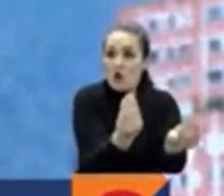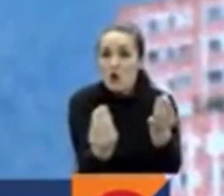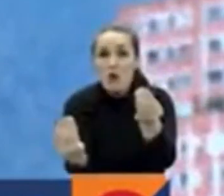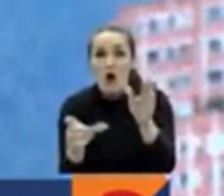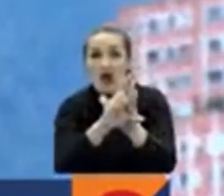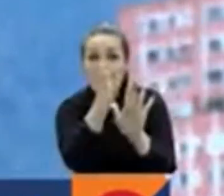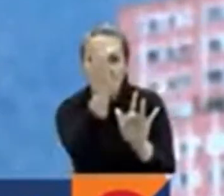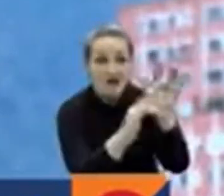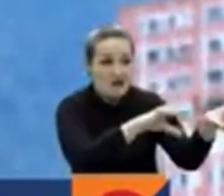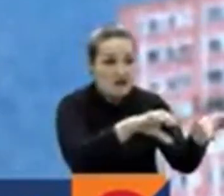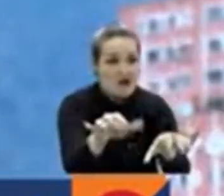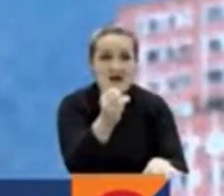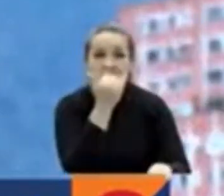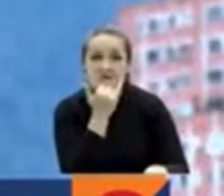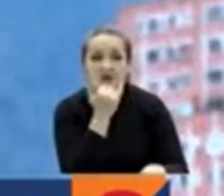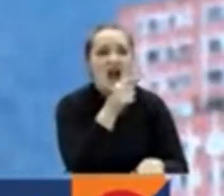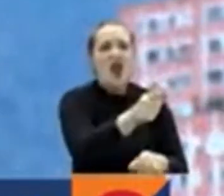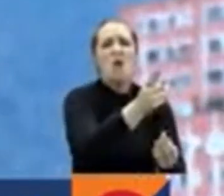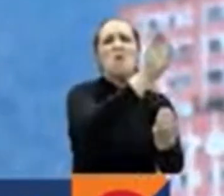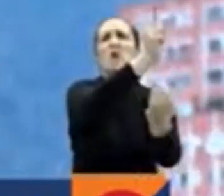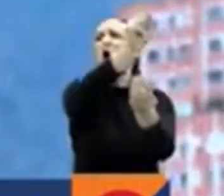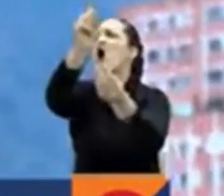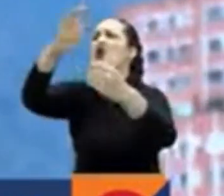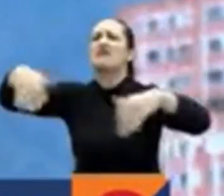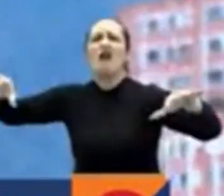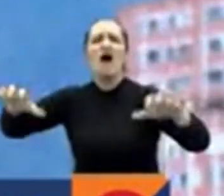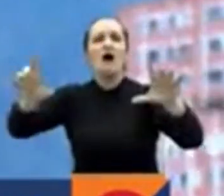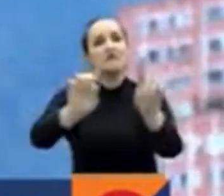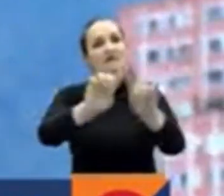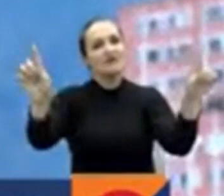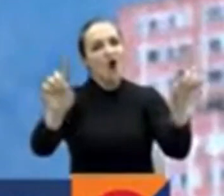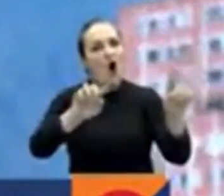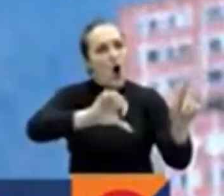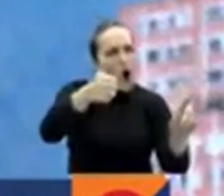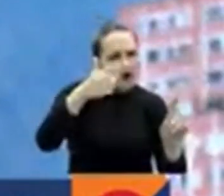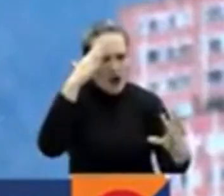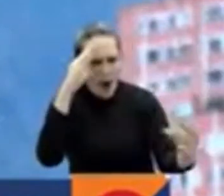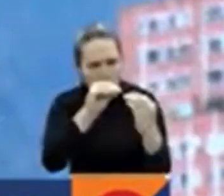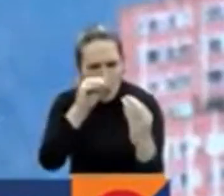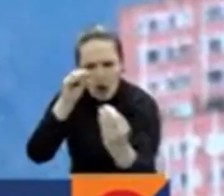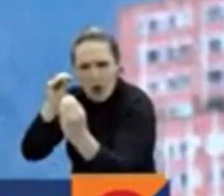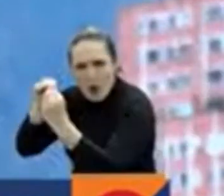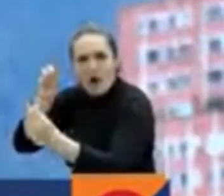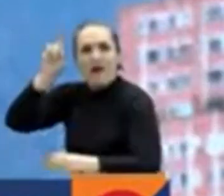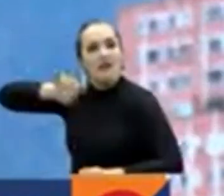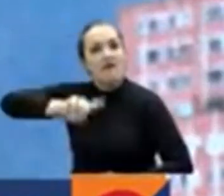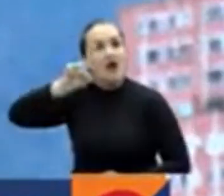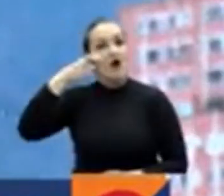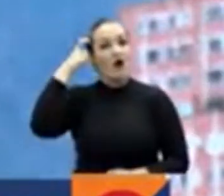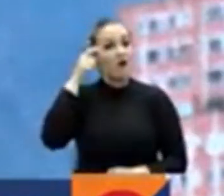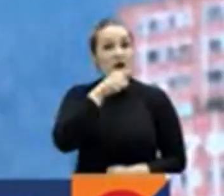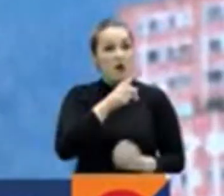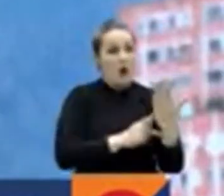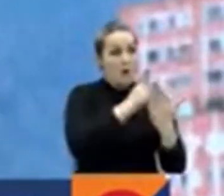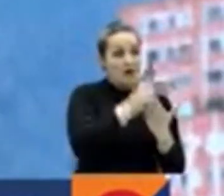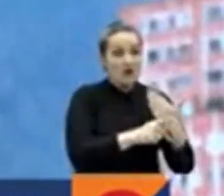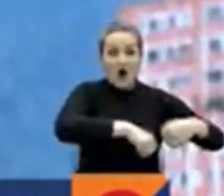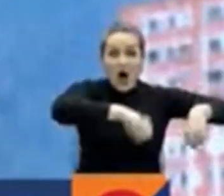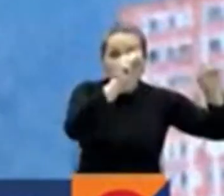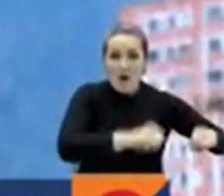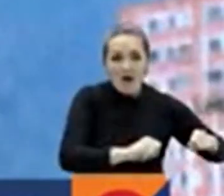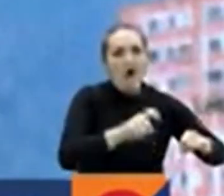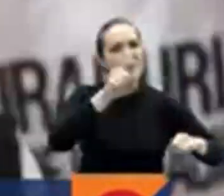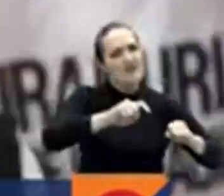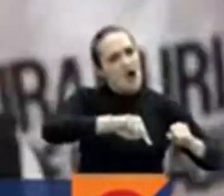tienen sino algún lineamiento político y se deben buscar nuevas salidas concertadas con el gobierno nacional en caso de que este proyecto sea aprobado.